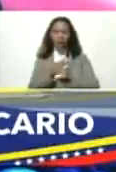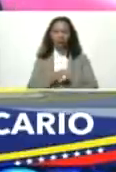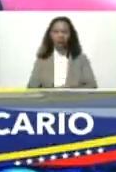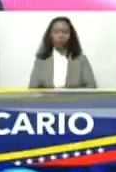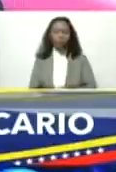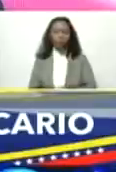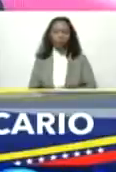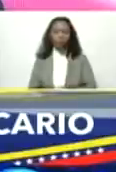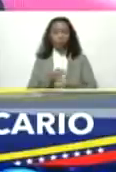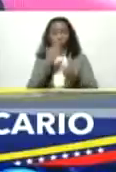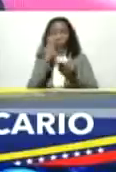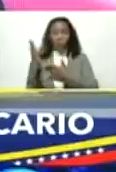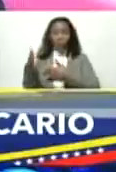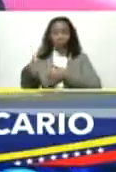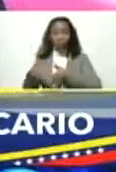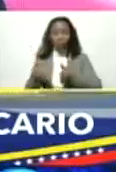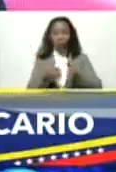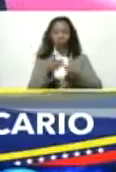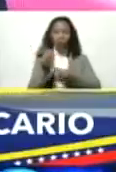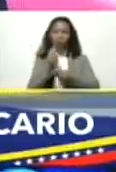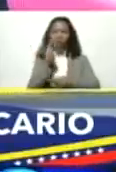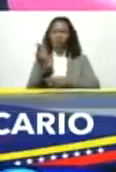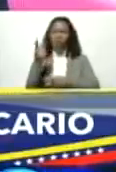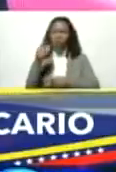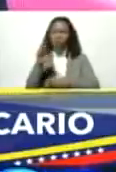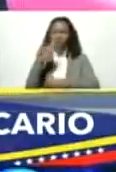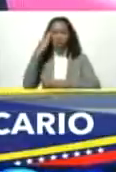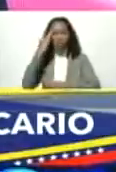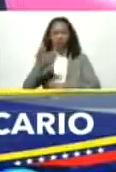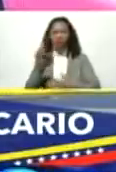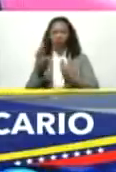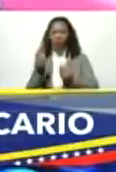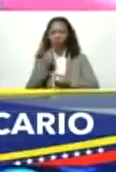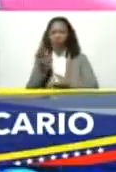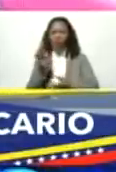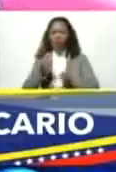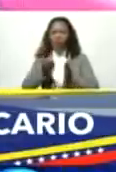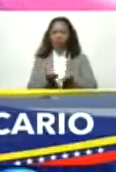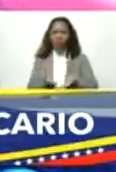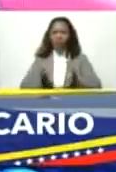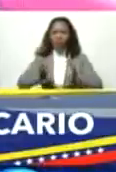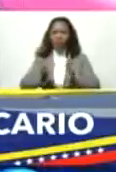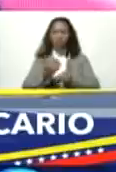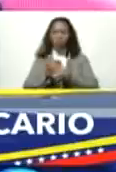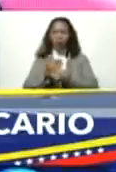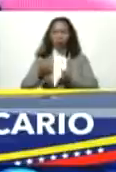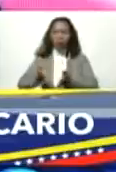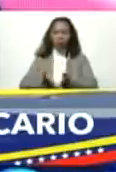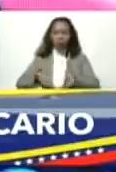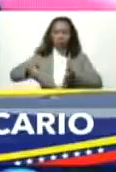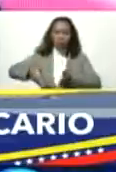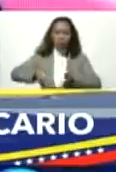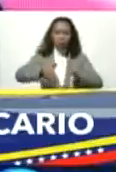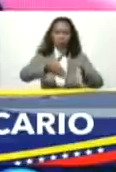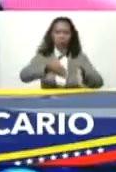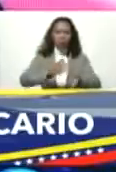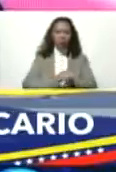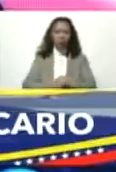caudal ¿cómo le llaman a los coroneles? caudal el cauce